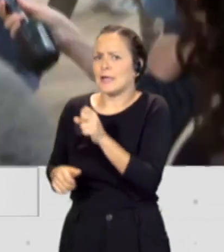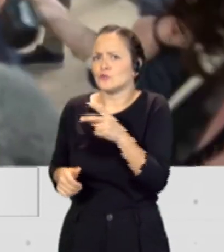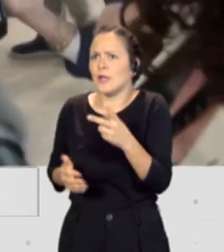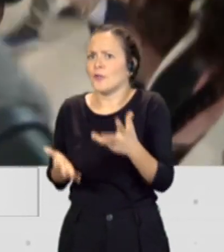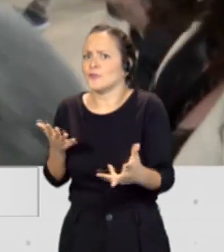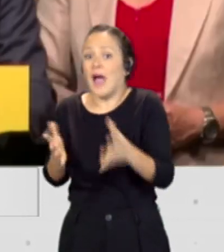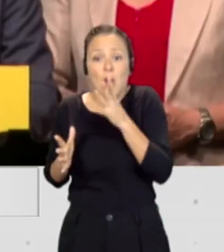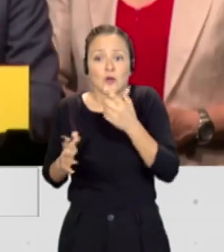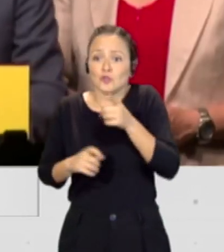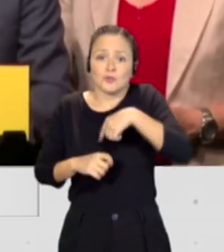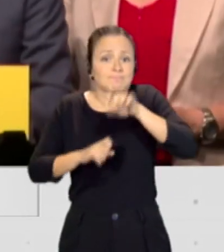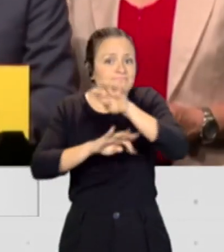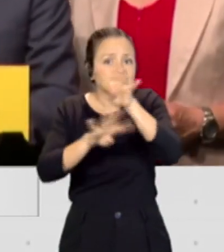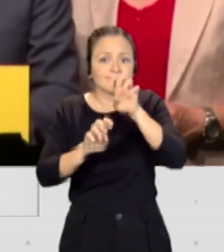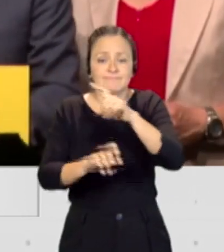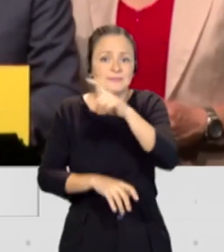incertidumbre total.